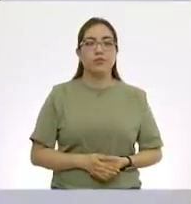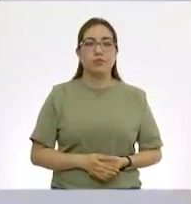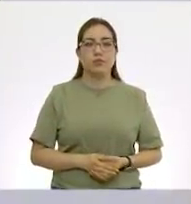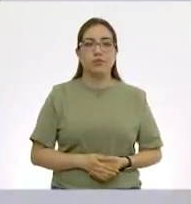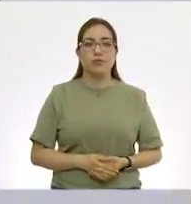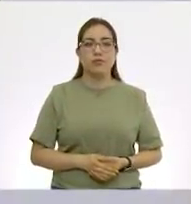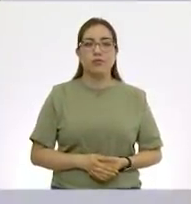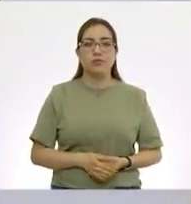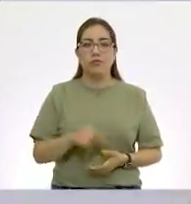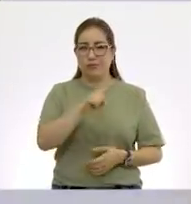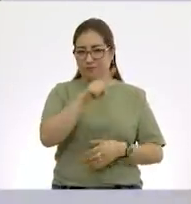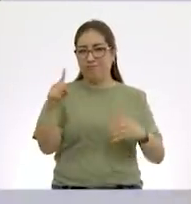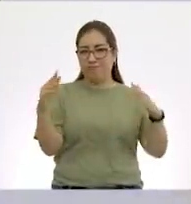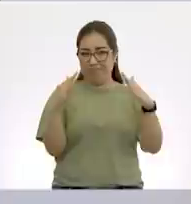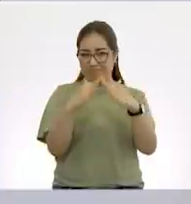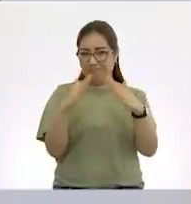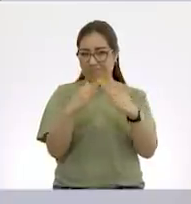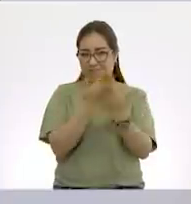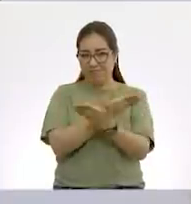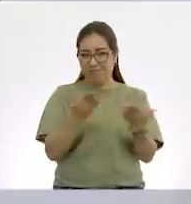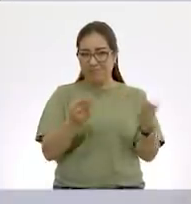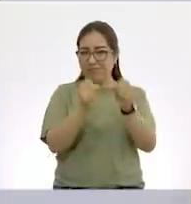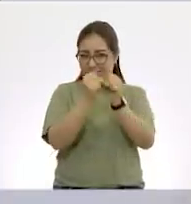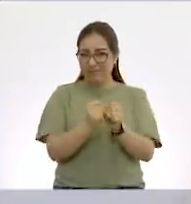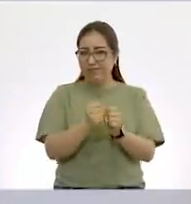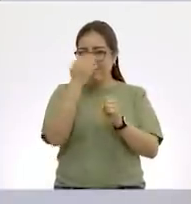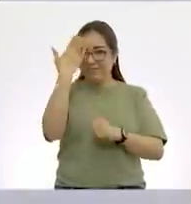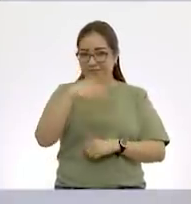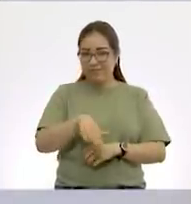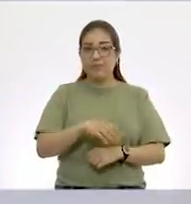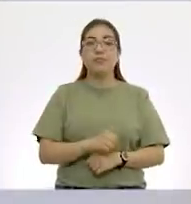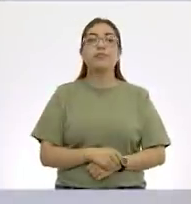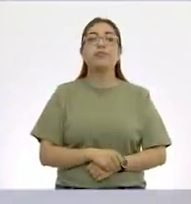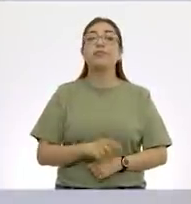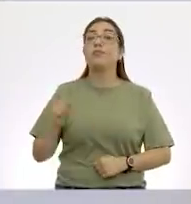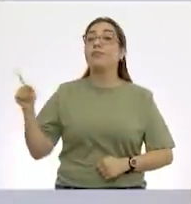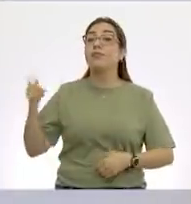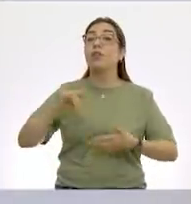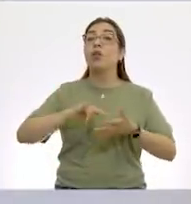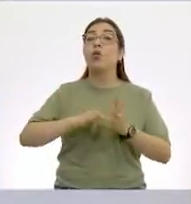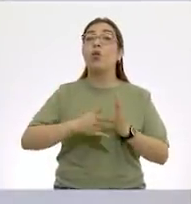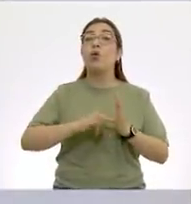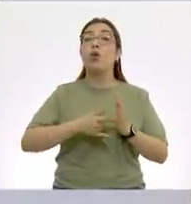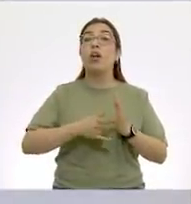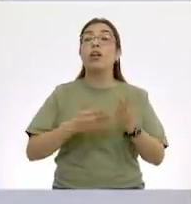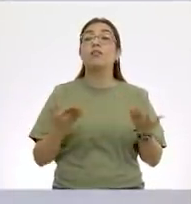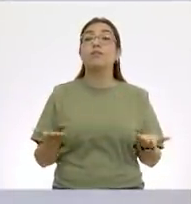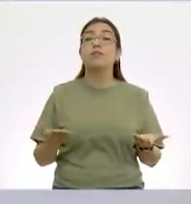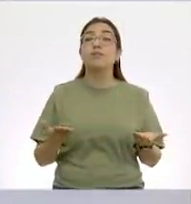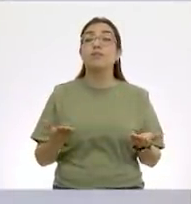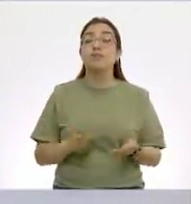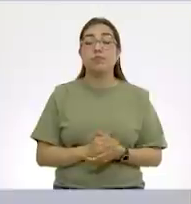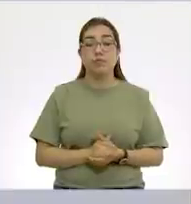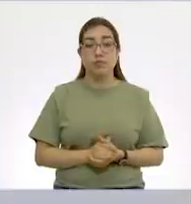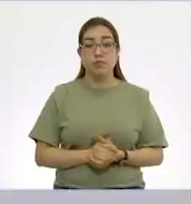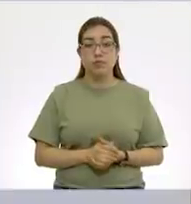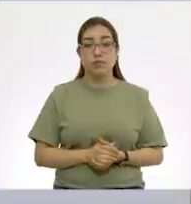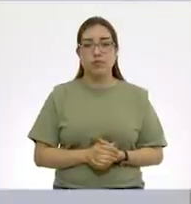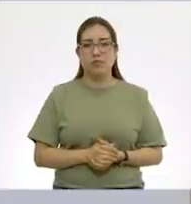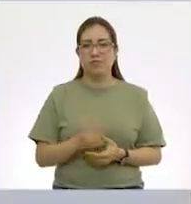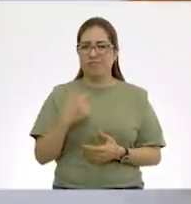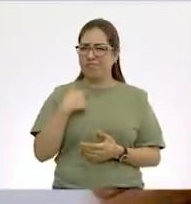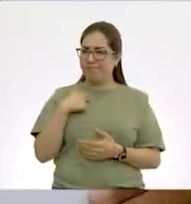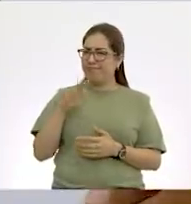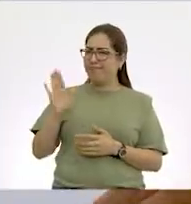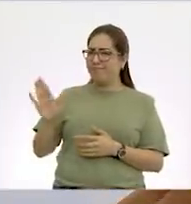Ya en casa seguramente lo saben. La hora que estamos señalando en este reloj serían las... Yo tengo